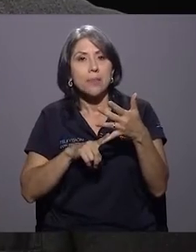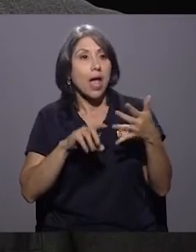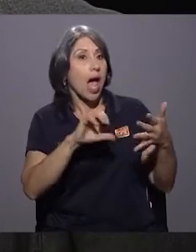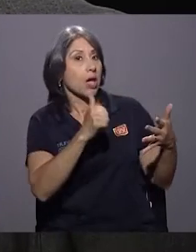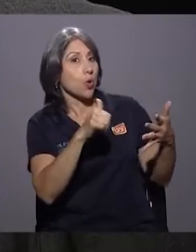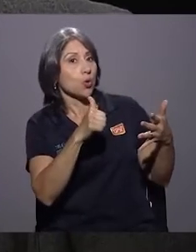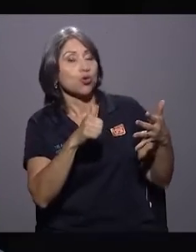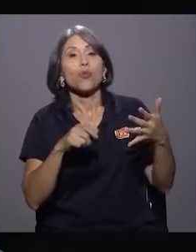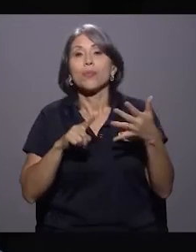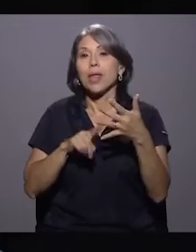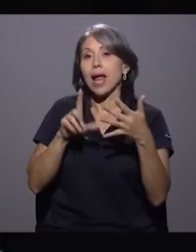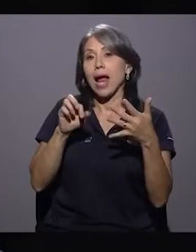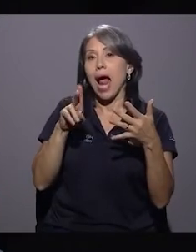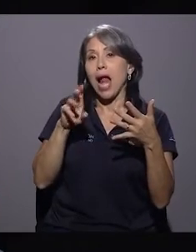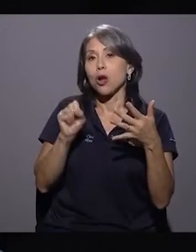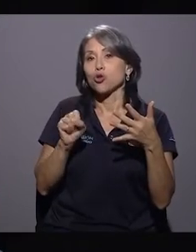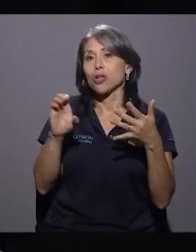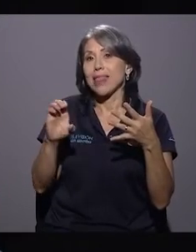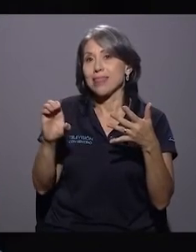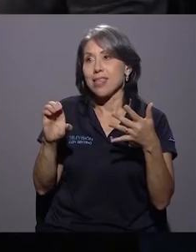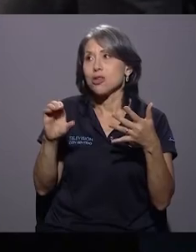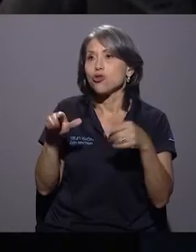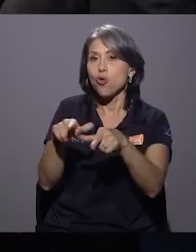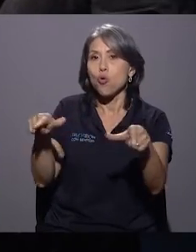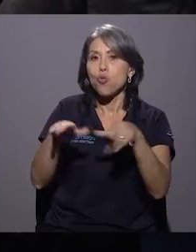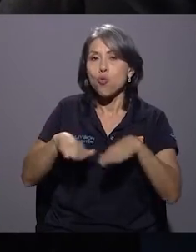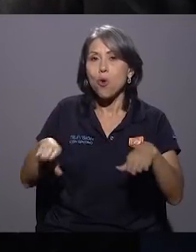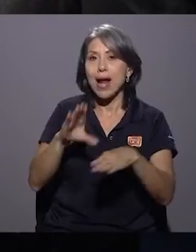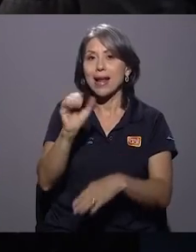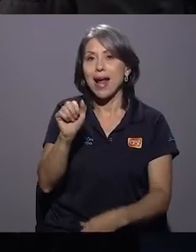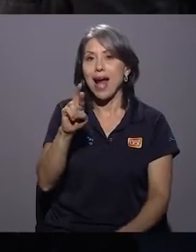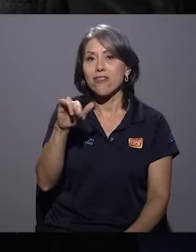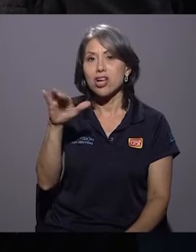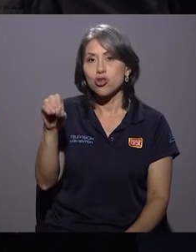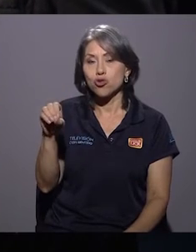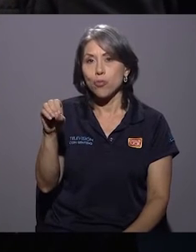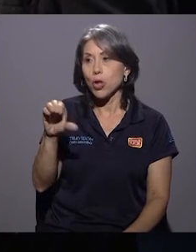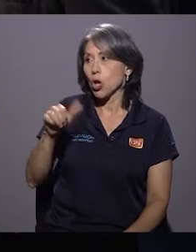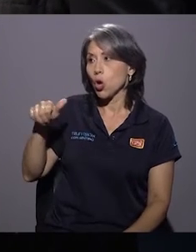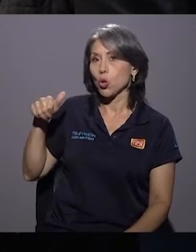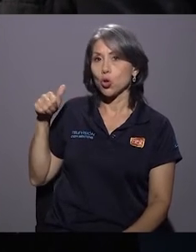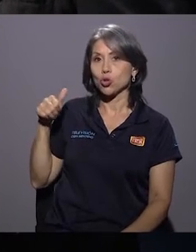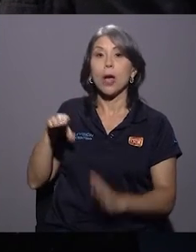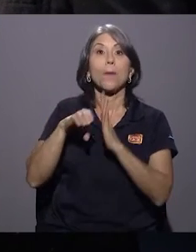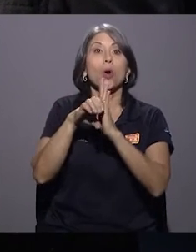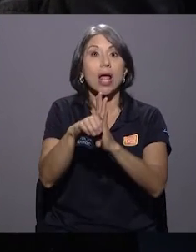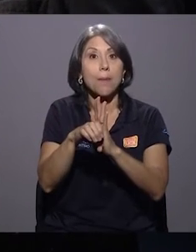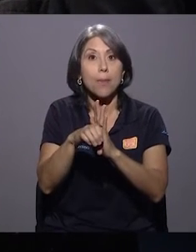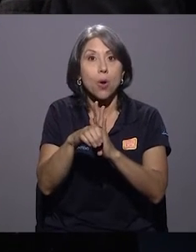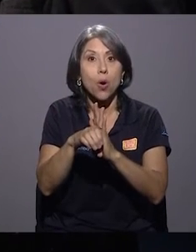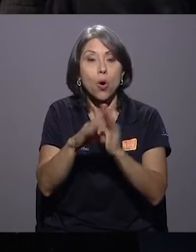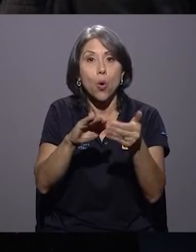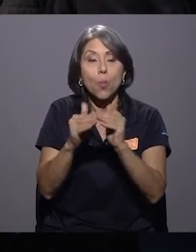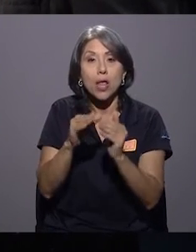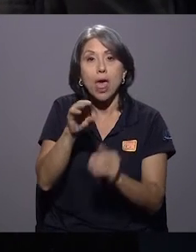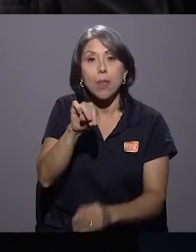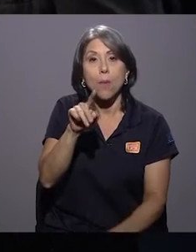Carlos Cantillo en Carrillo, ¿verdad? Y hay otros que, por ejemplo, Gilberto Monge en Mora,